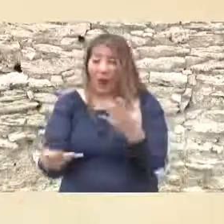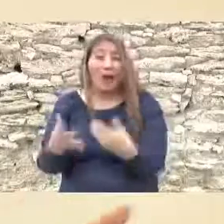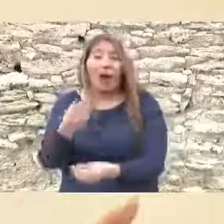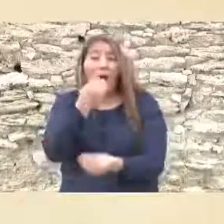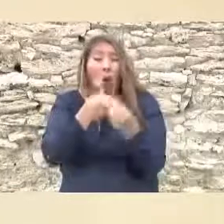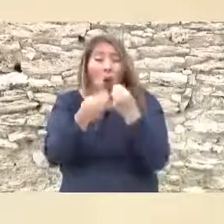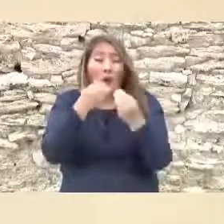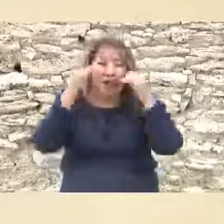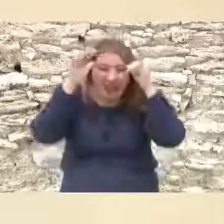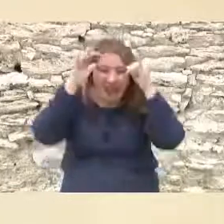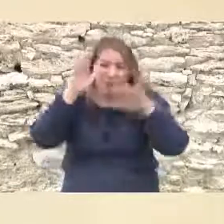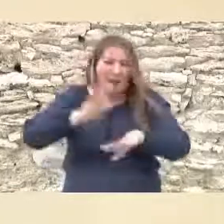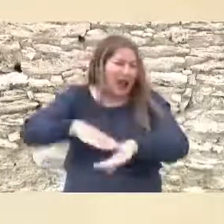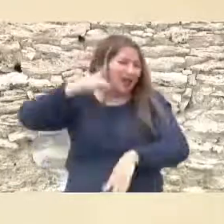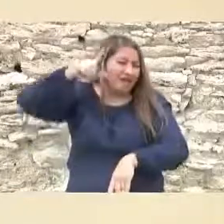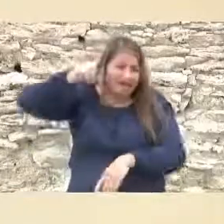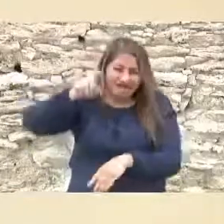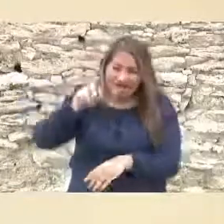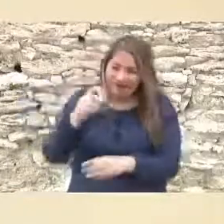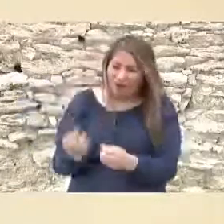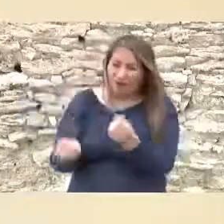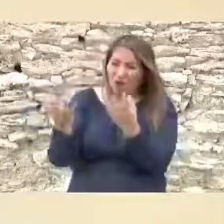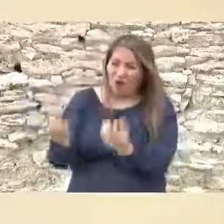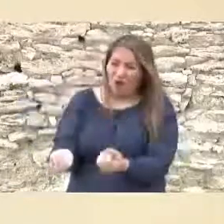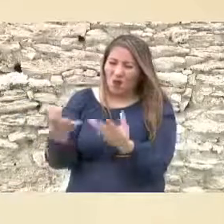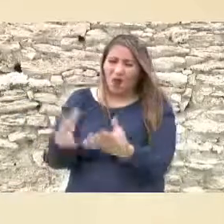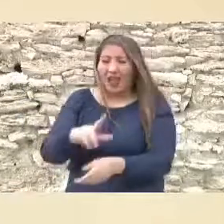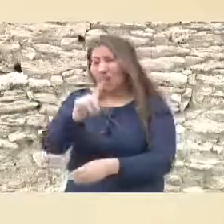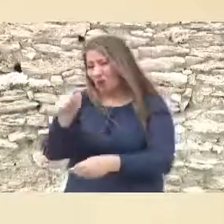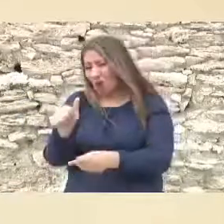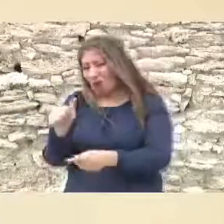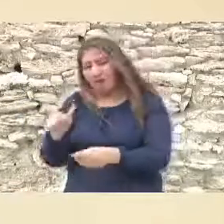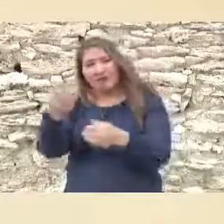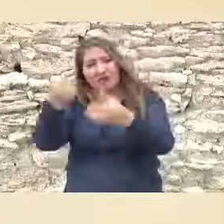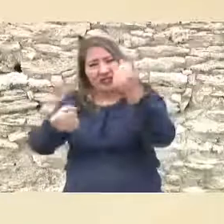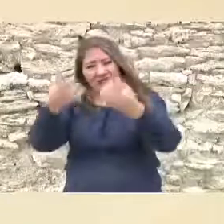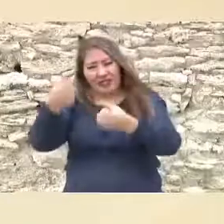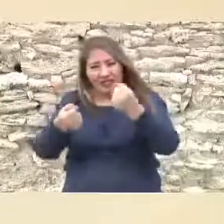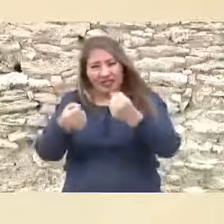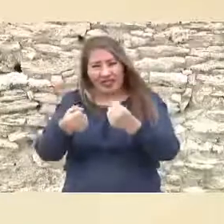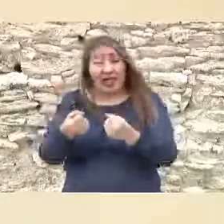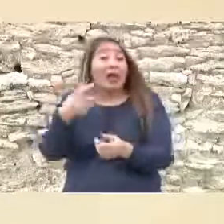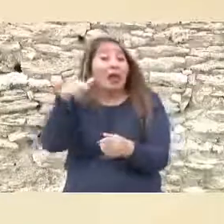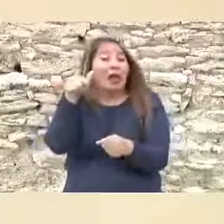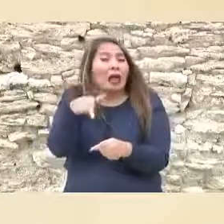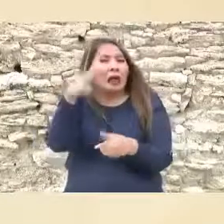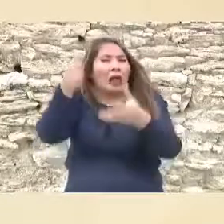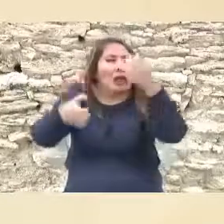más agua para producir leche la leche es agua